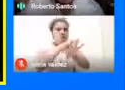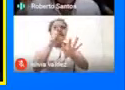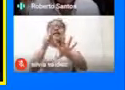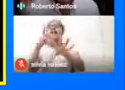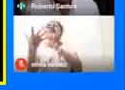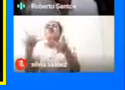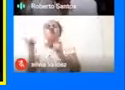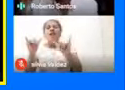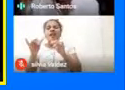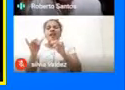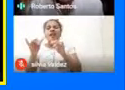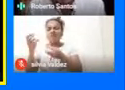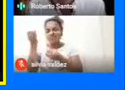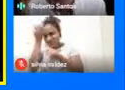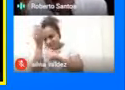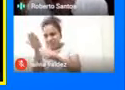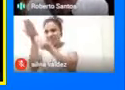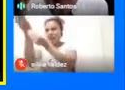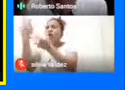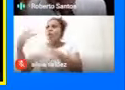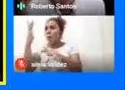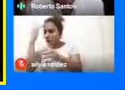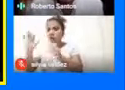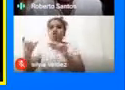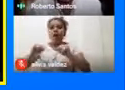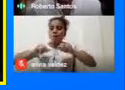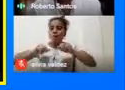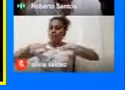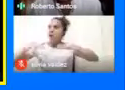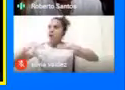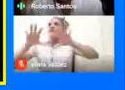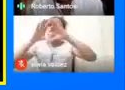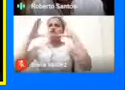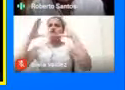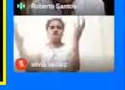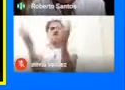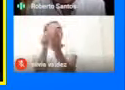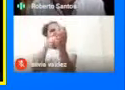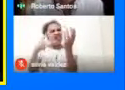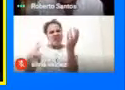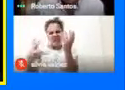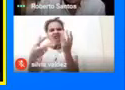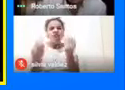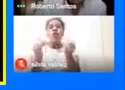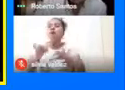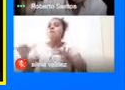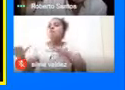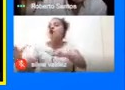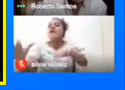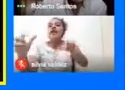mueve Absolutamente Todo el planeta Porque en estas caminatas Lo que hace Lo que se hace Es mover la energía